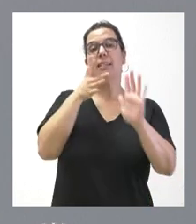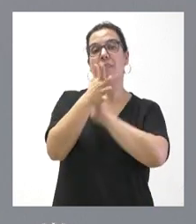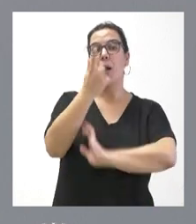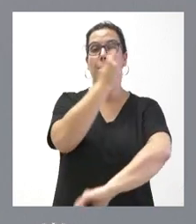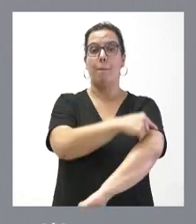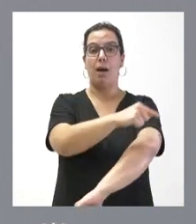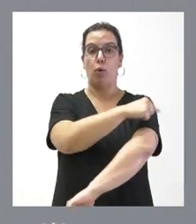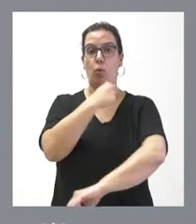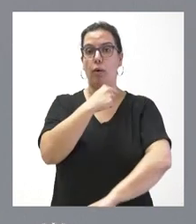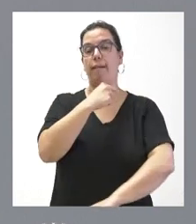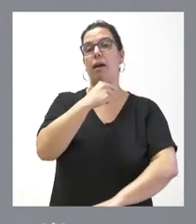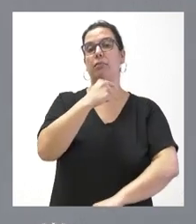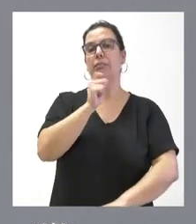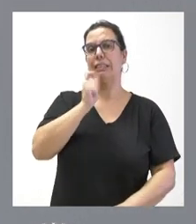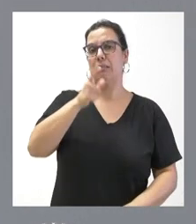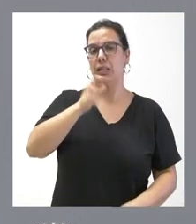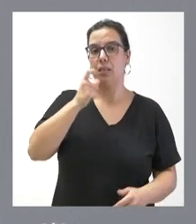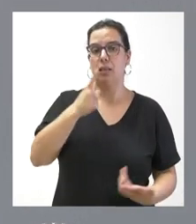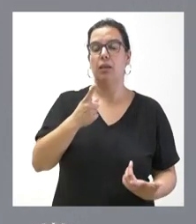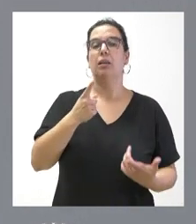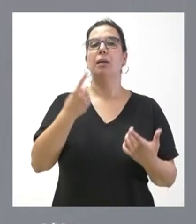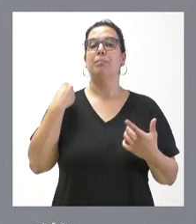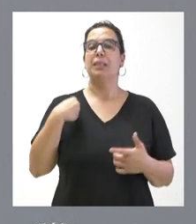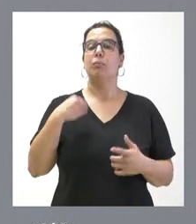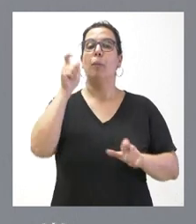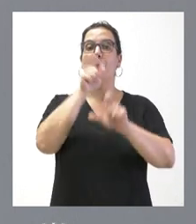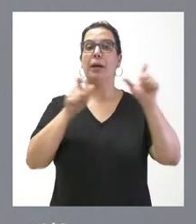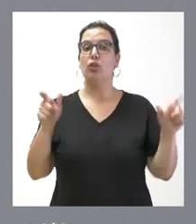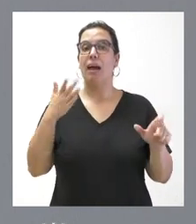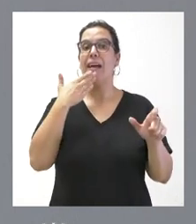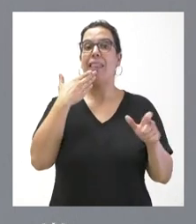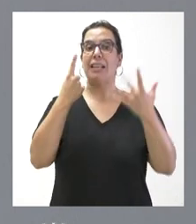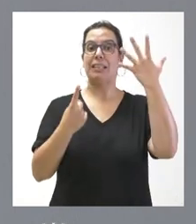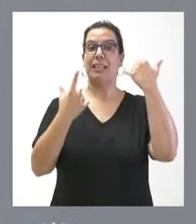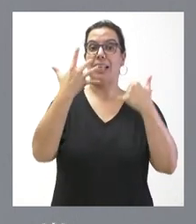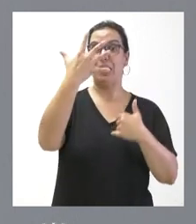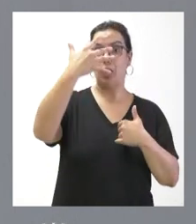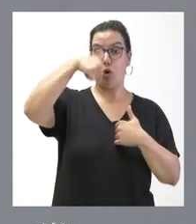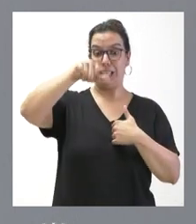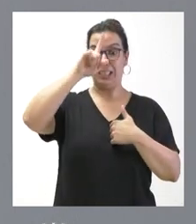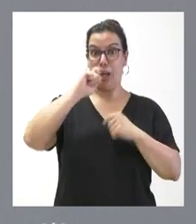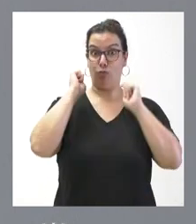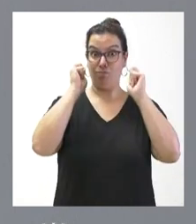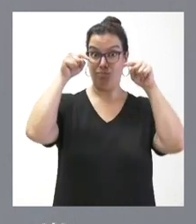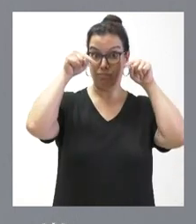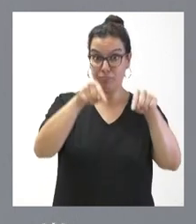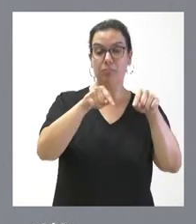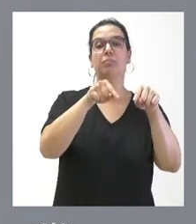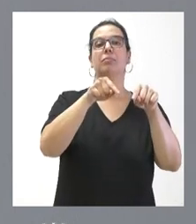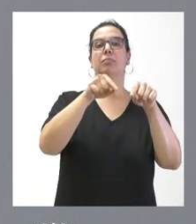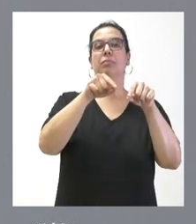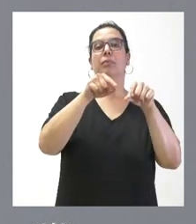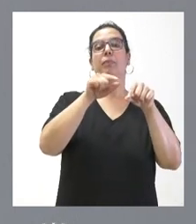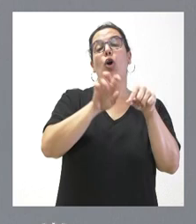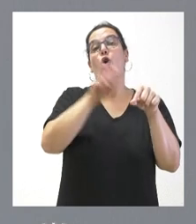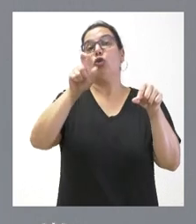vacunación sistemática al corte de población que cumple los 65 años durante el presente ejercicio y a otros pacientes con